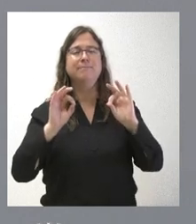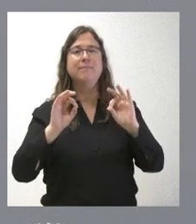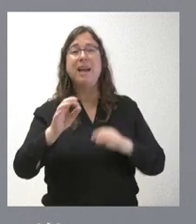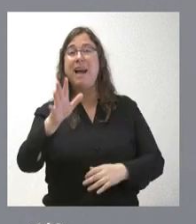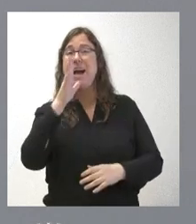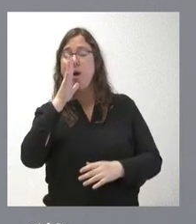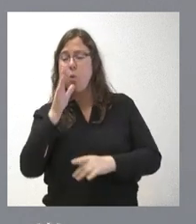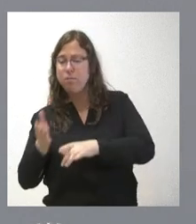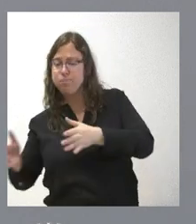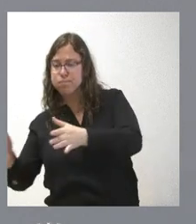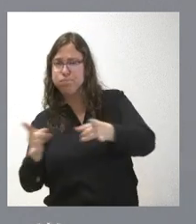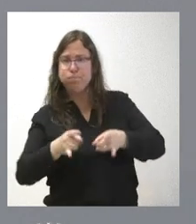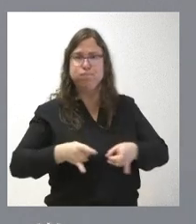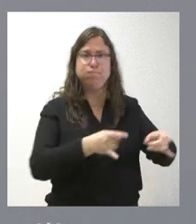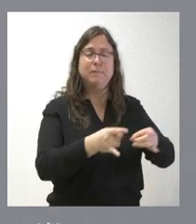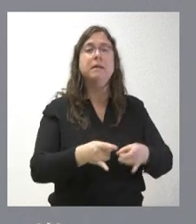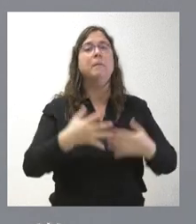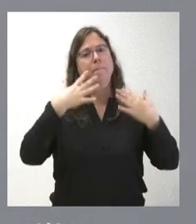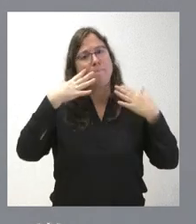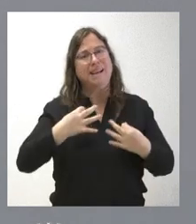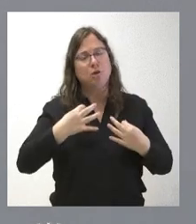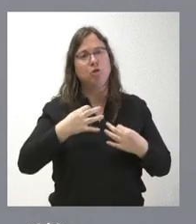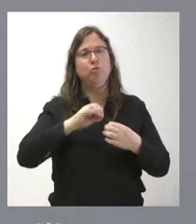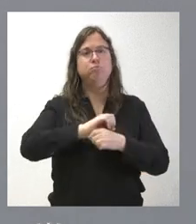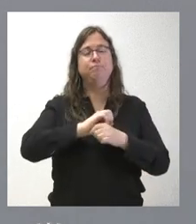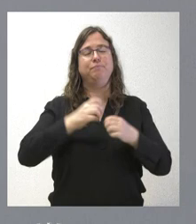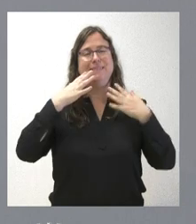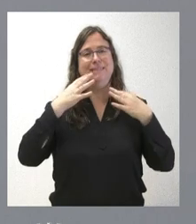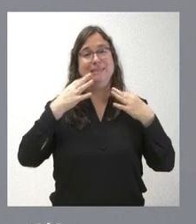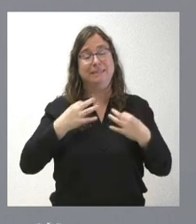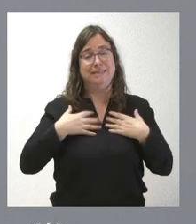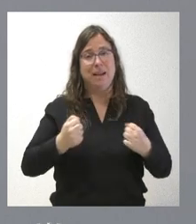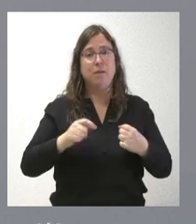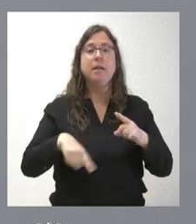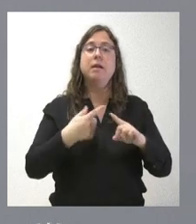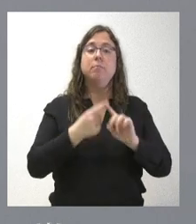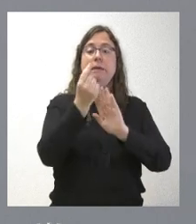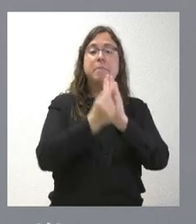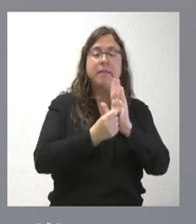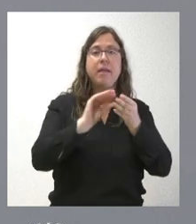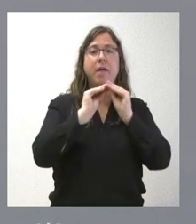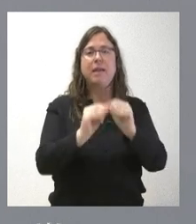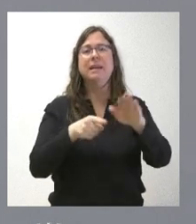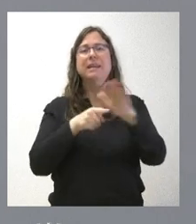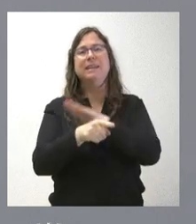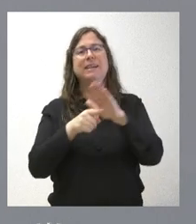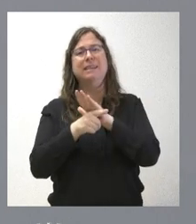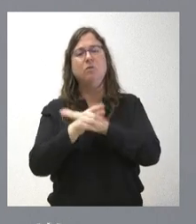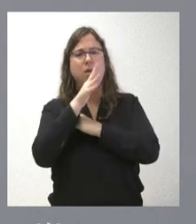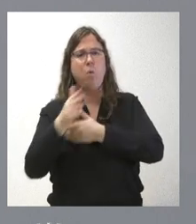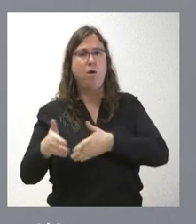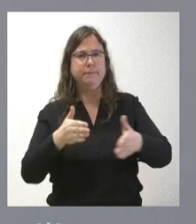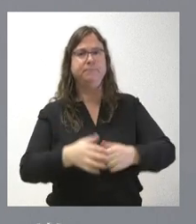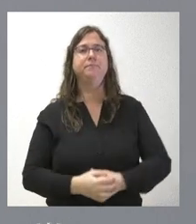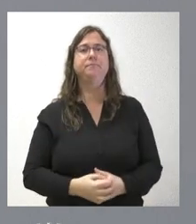de captaciones, lo que va a facilitar la evaluación de los riesgos sanitarios y, si fuera necesario, de adopción de medidas por parte de los gestores de estos abastecimientos.